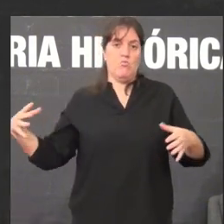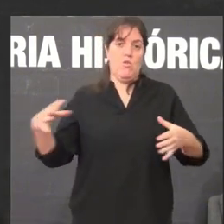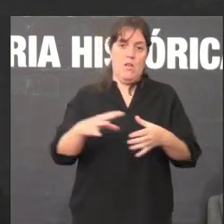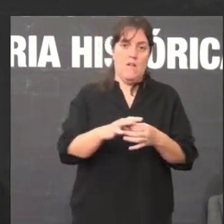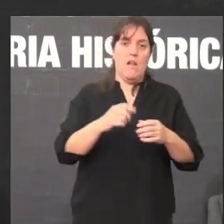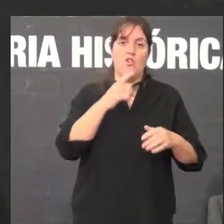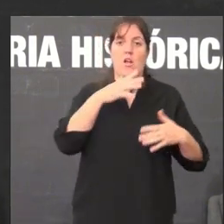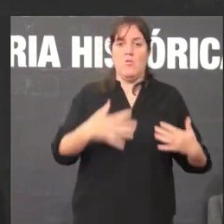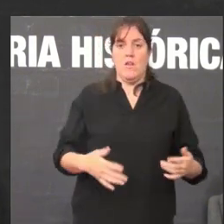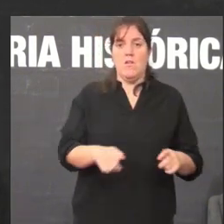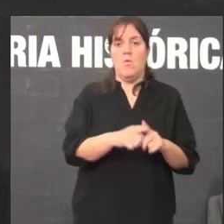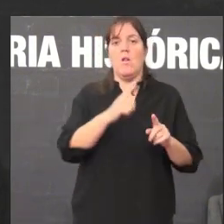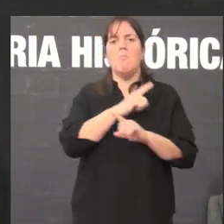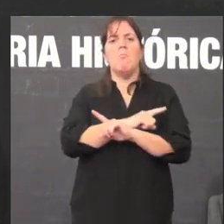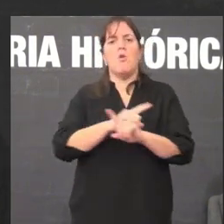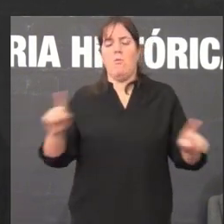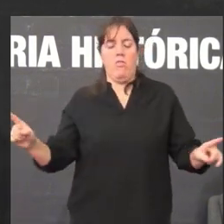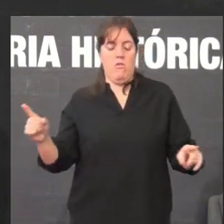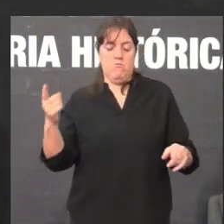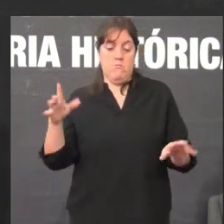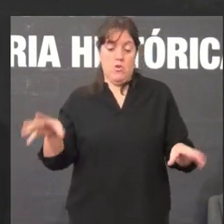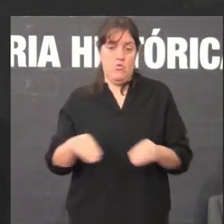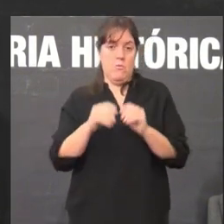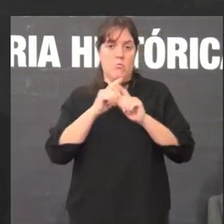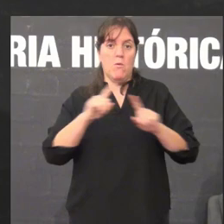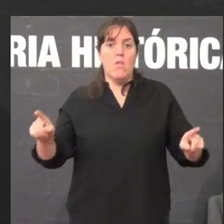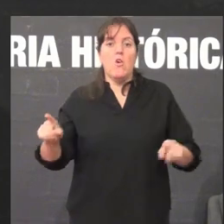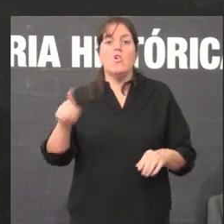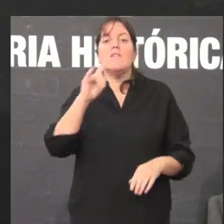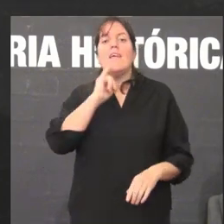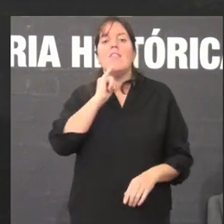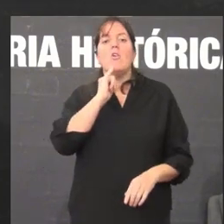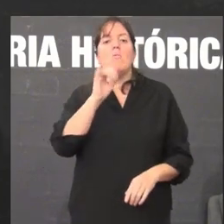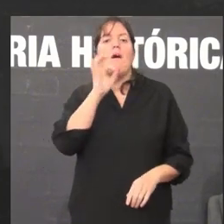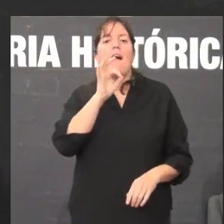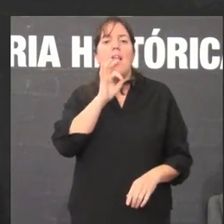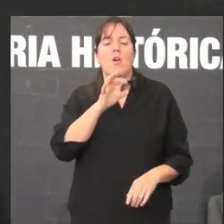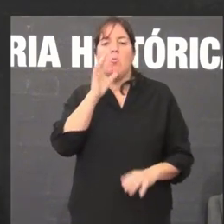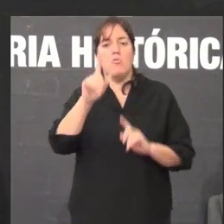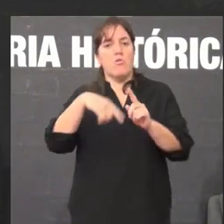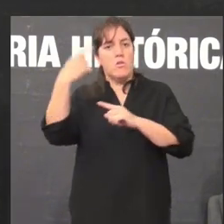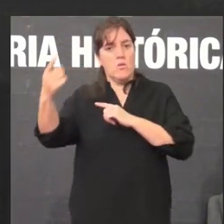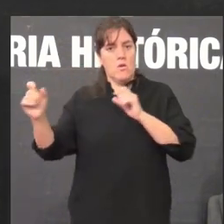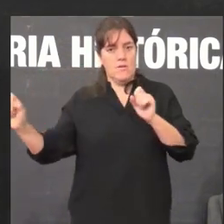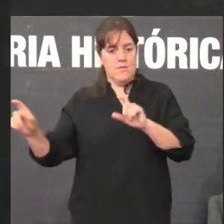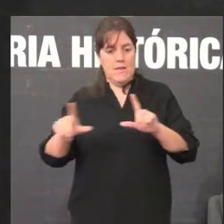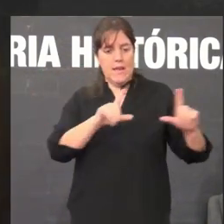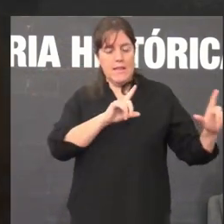aberturistas a proibición do idioma galego podemos continuar coa seguinte